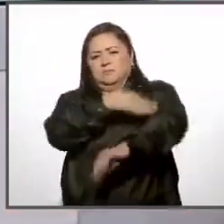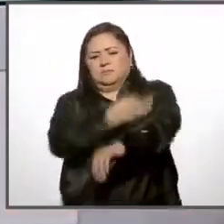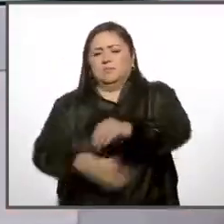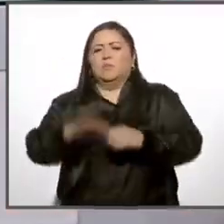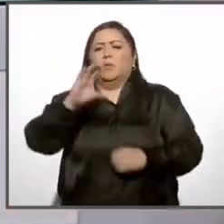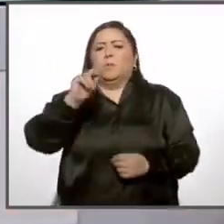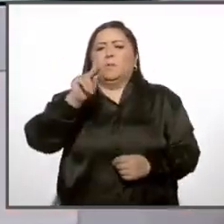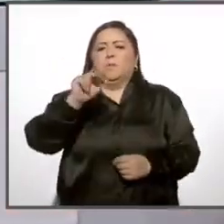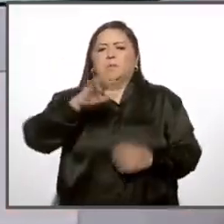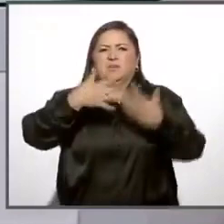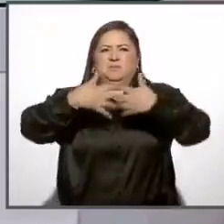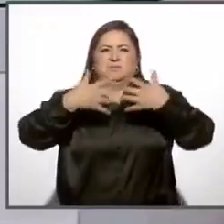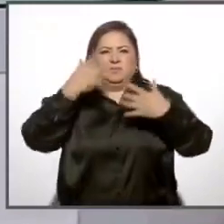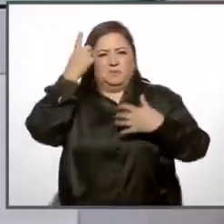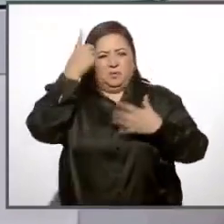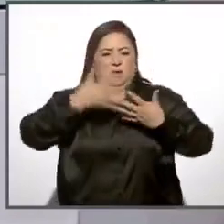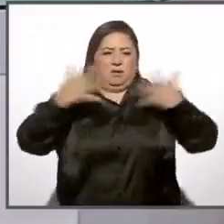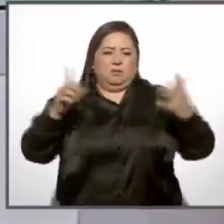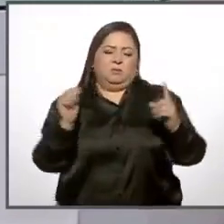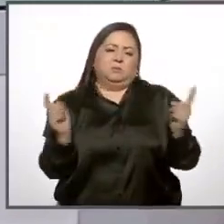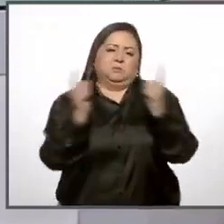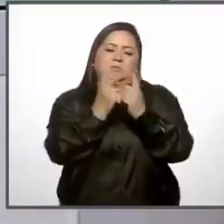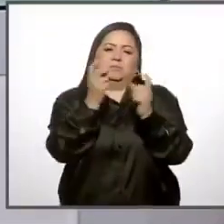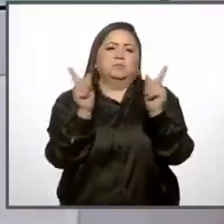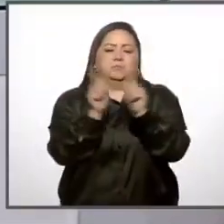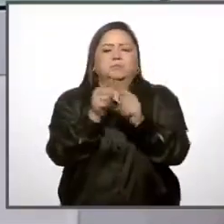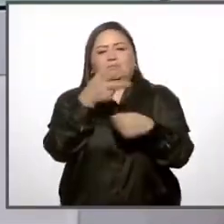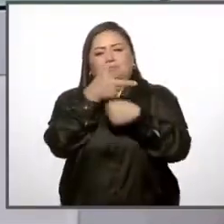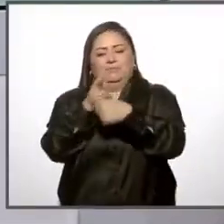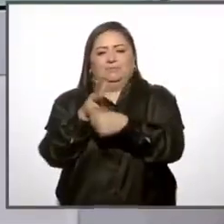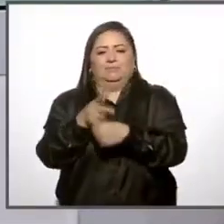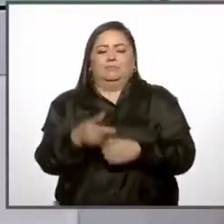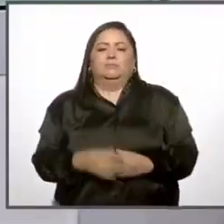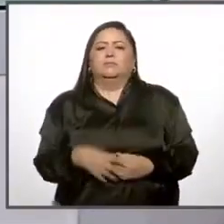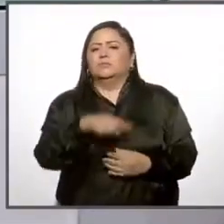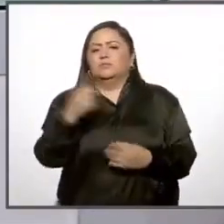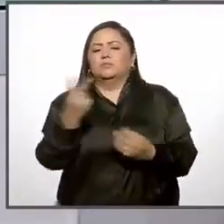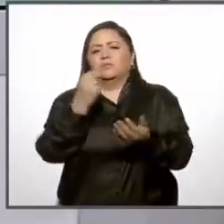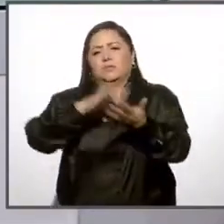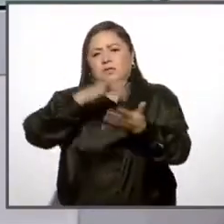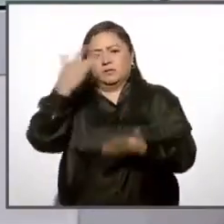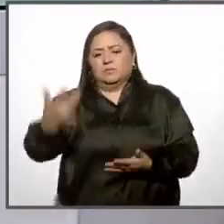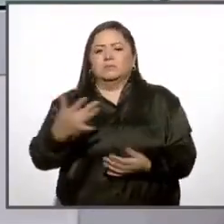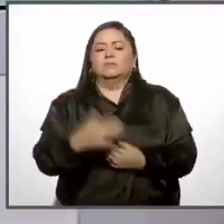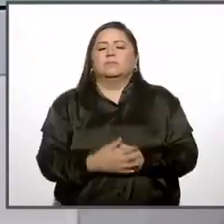Coparmex. Hasta aquí mi reporte. Yo regreso con ustedes al estudio. Gracias. Muchísimas gracias, Gabriela.